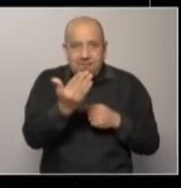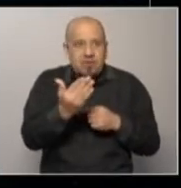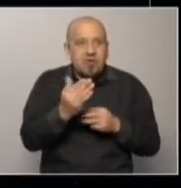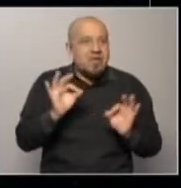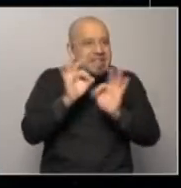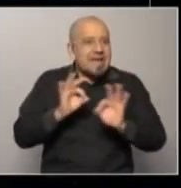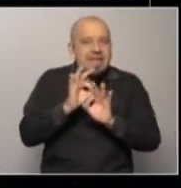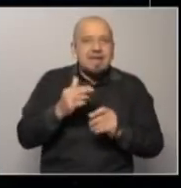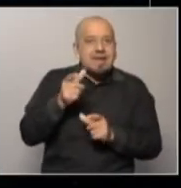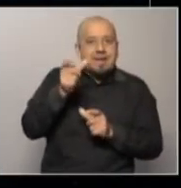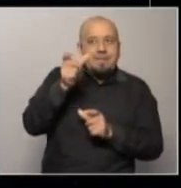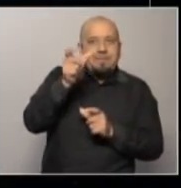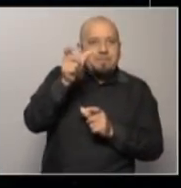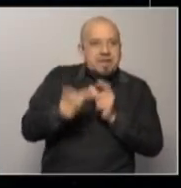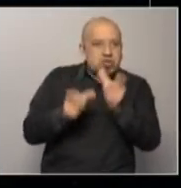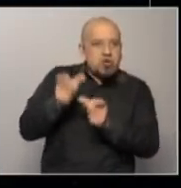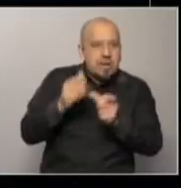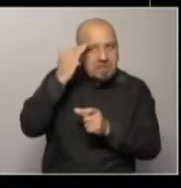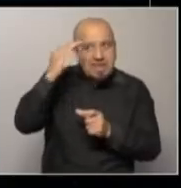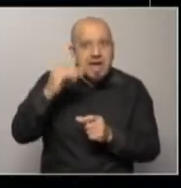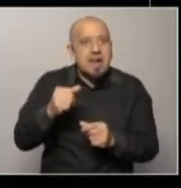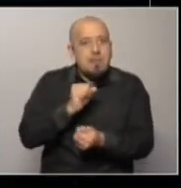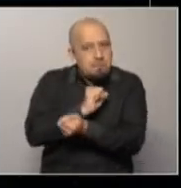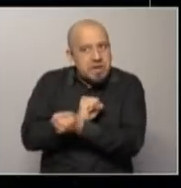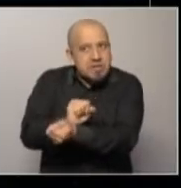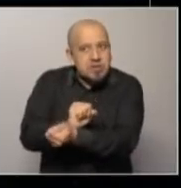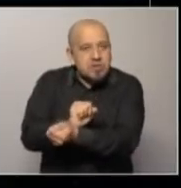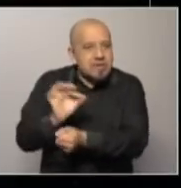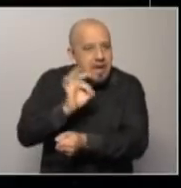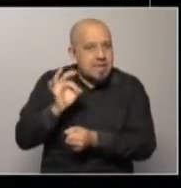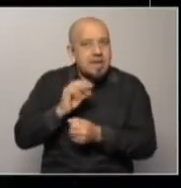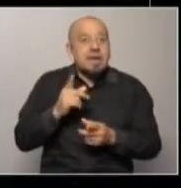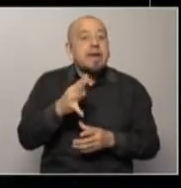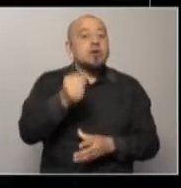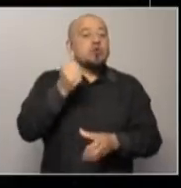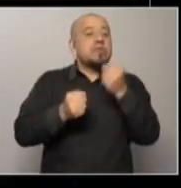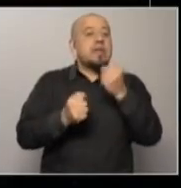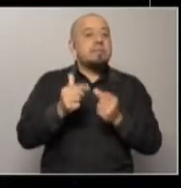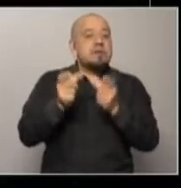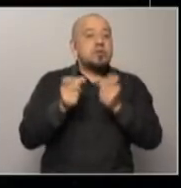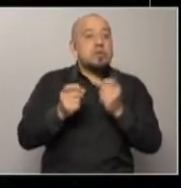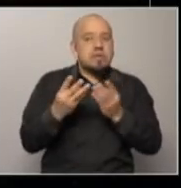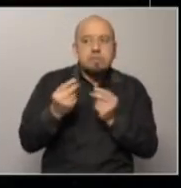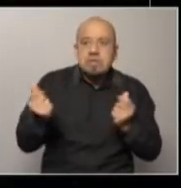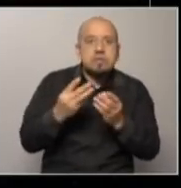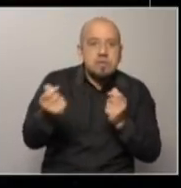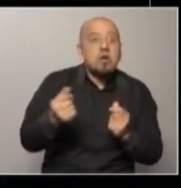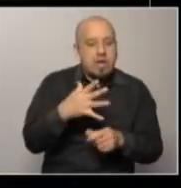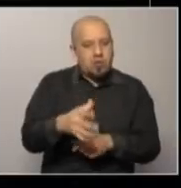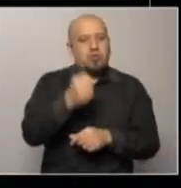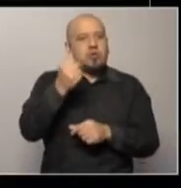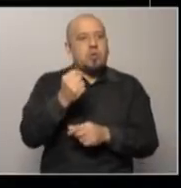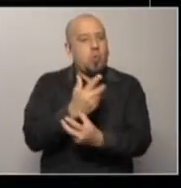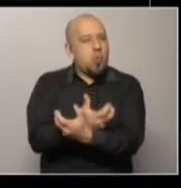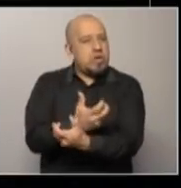preso, si no hubiese encontrado ningún resto de desaparecidos, que si lo hubiese hecho y en verdad lo hizo. Entonces, en verdad,